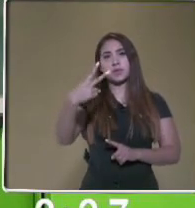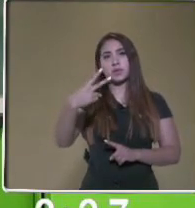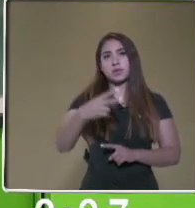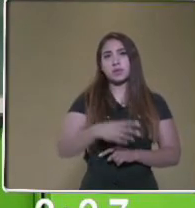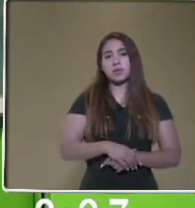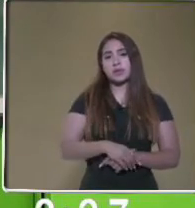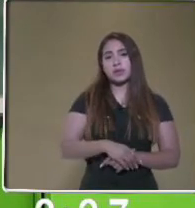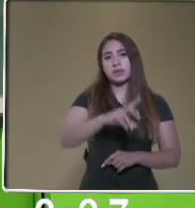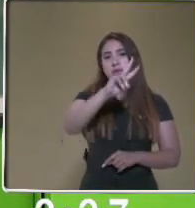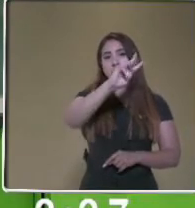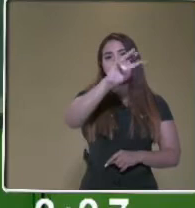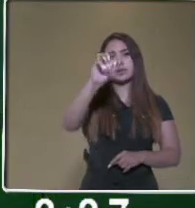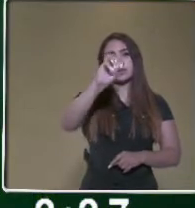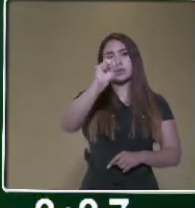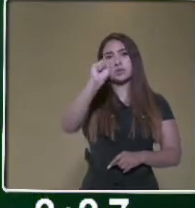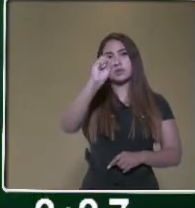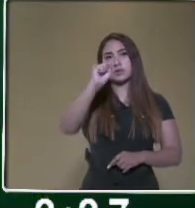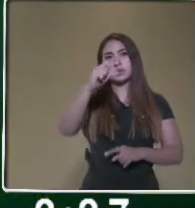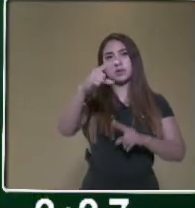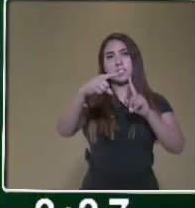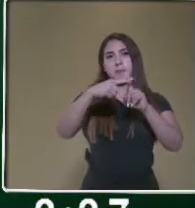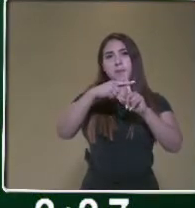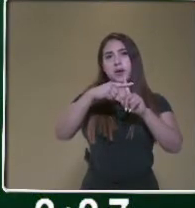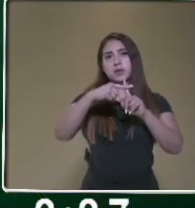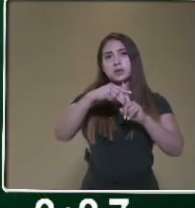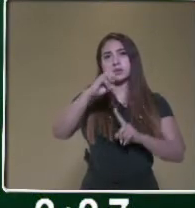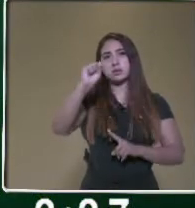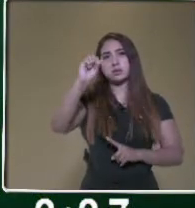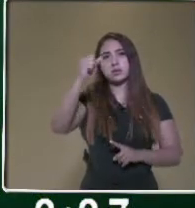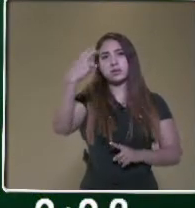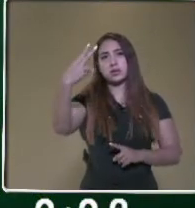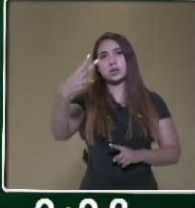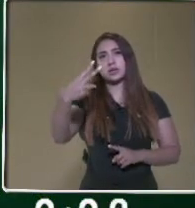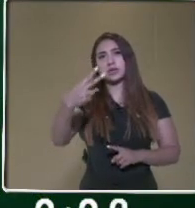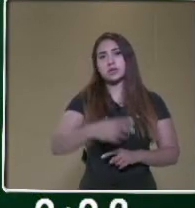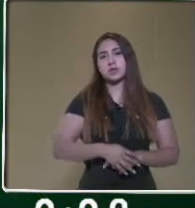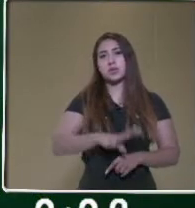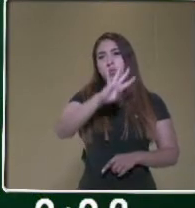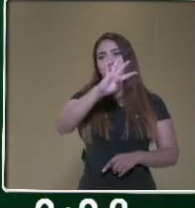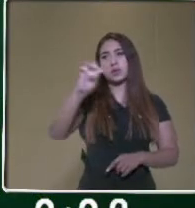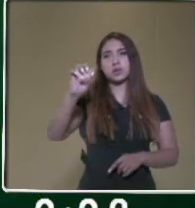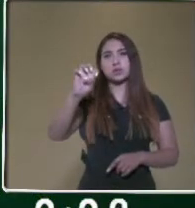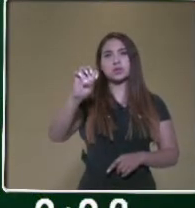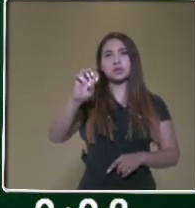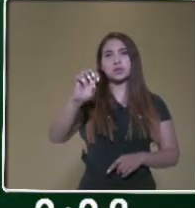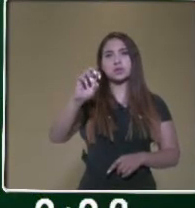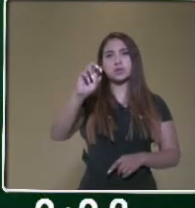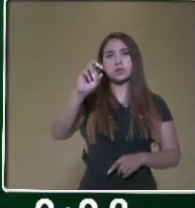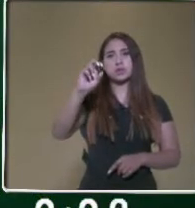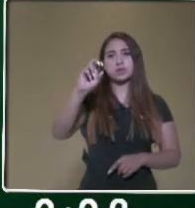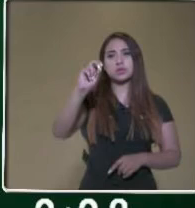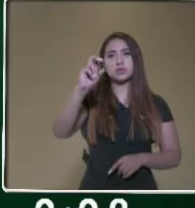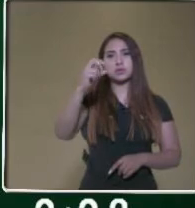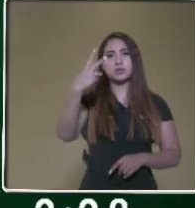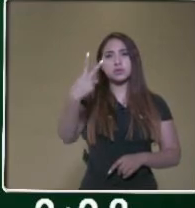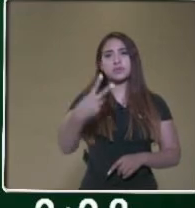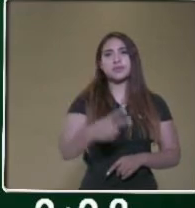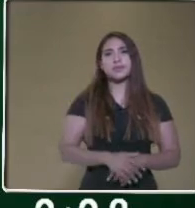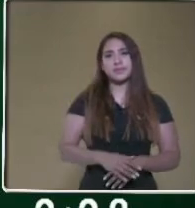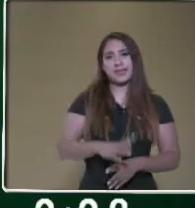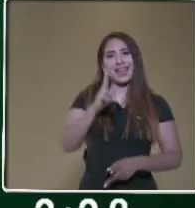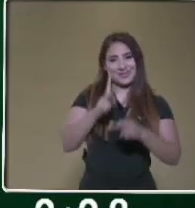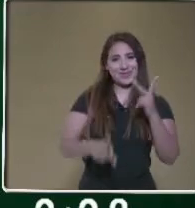más 72 son 432. Y ahora sí nos vamos a un corte, niños.